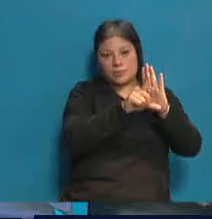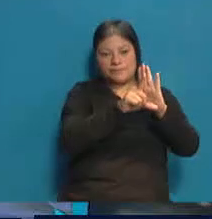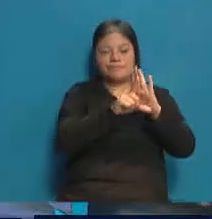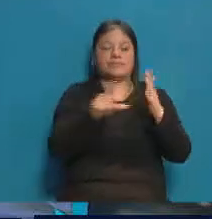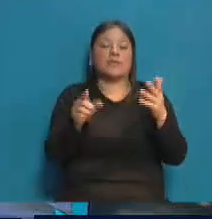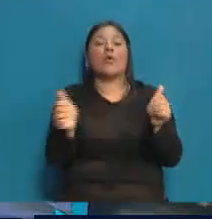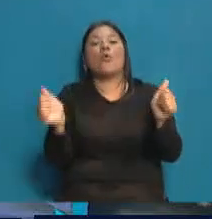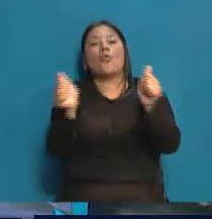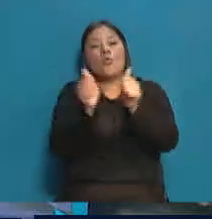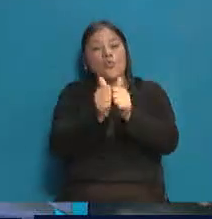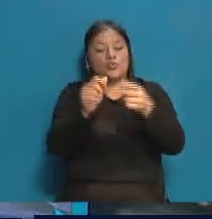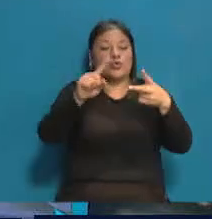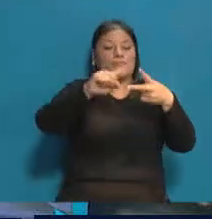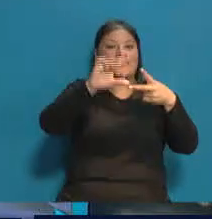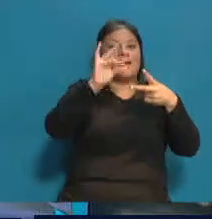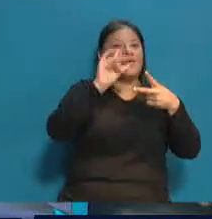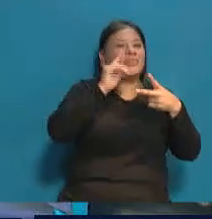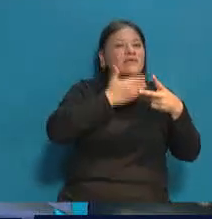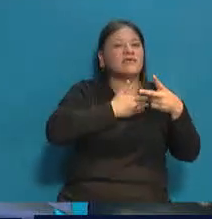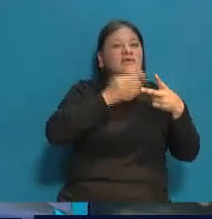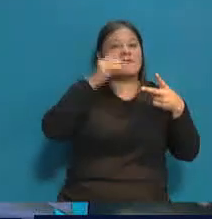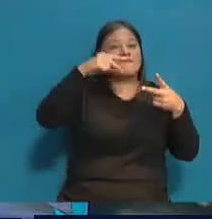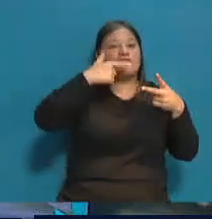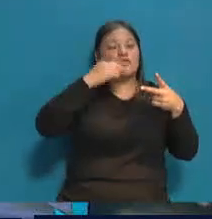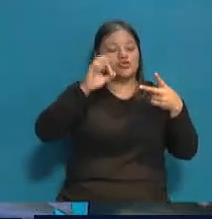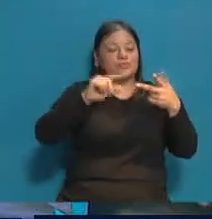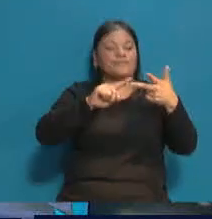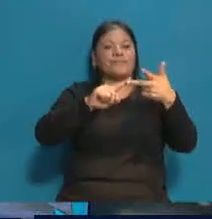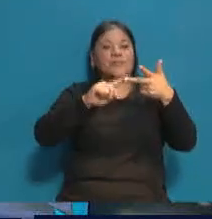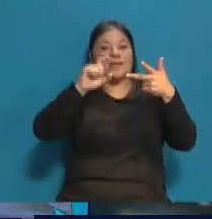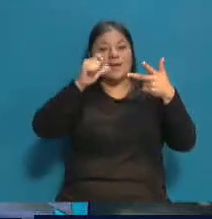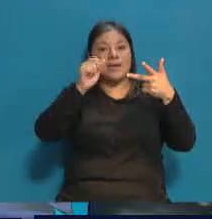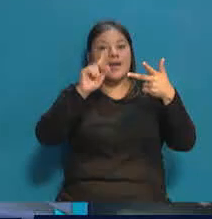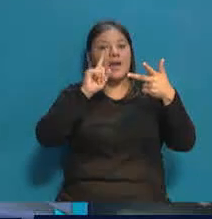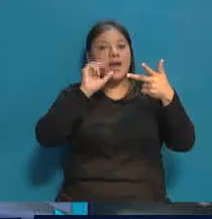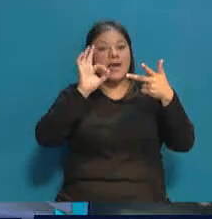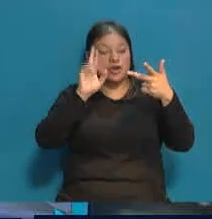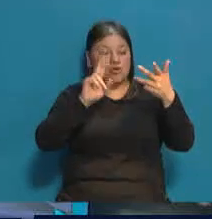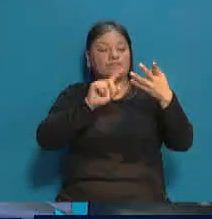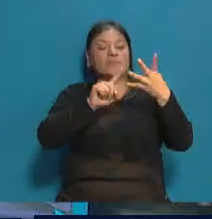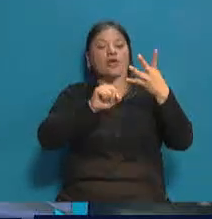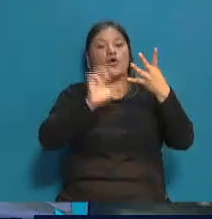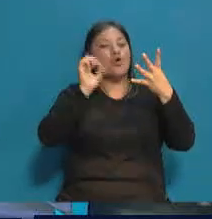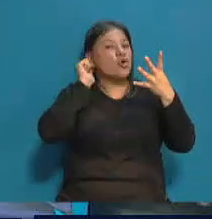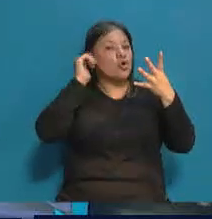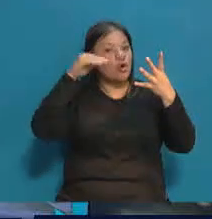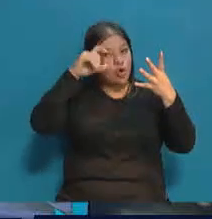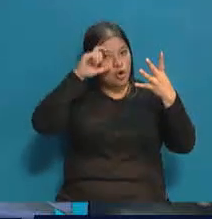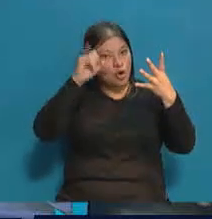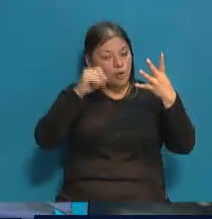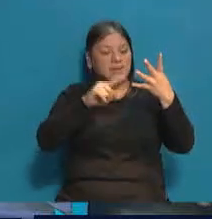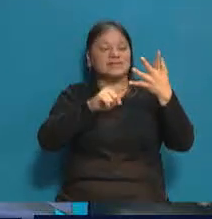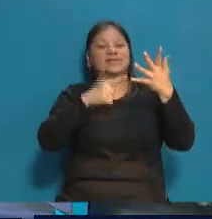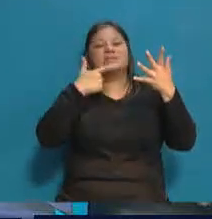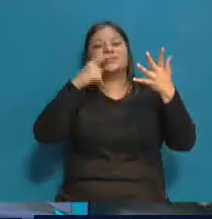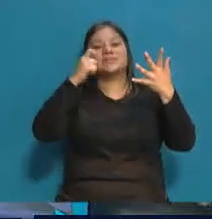junto a Jorge Difonso. Entran por la Unión Mendocina. Gustavo Cairo vuelve a la legislatura con Cintia Gómez. Rolando Escaño, el